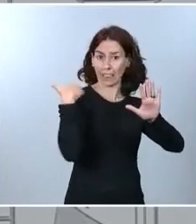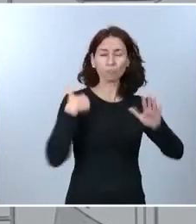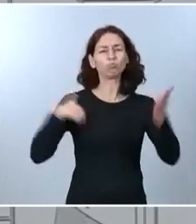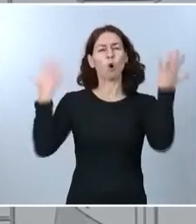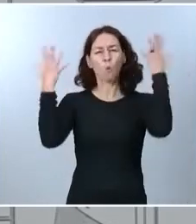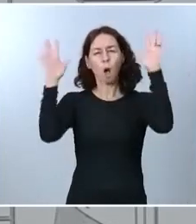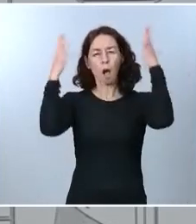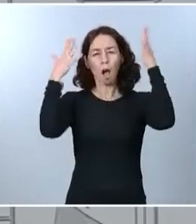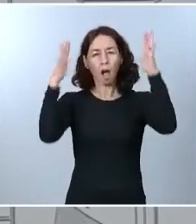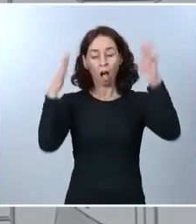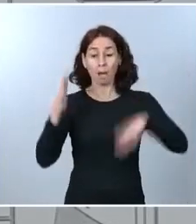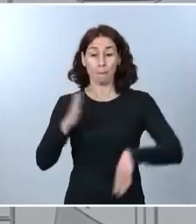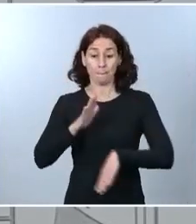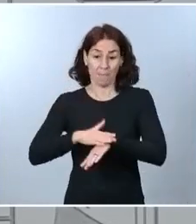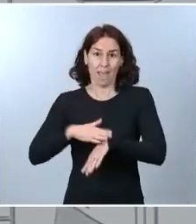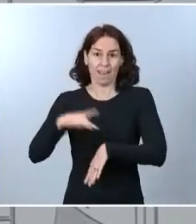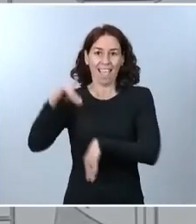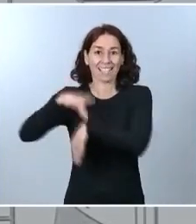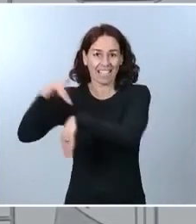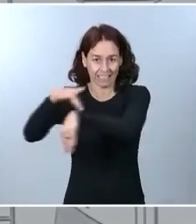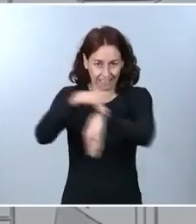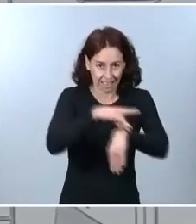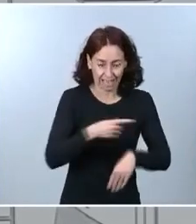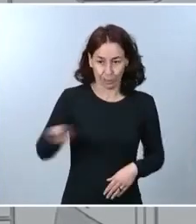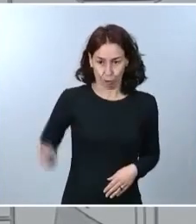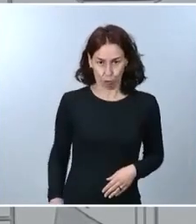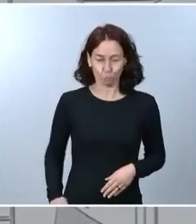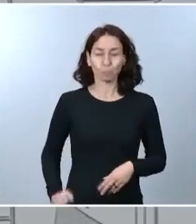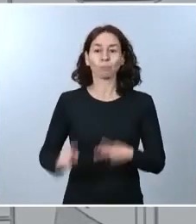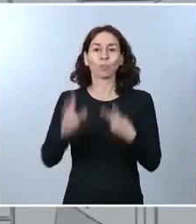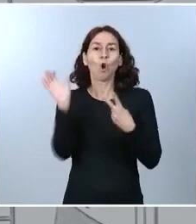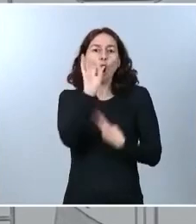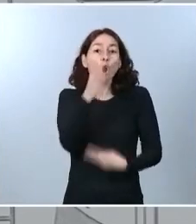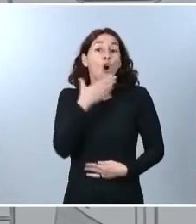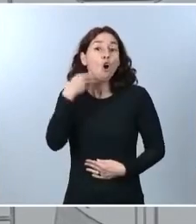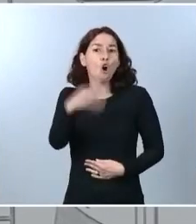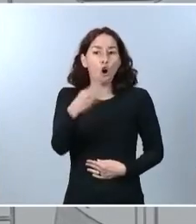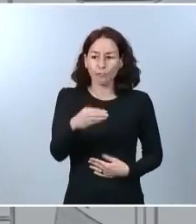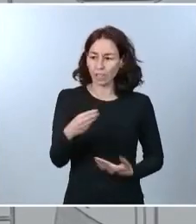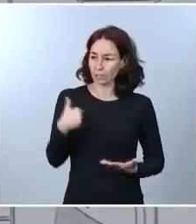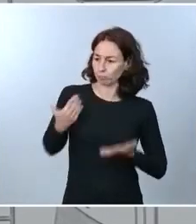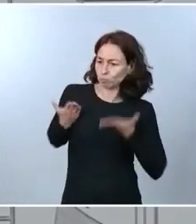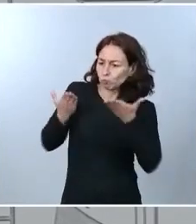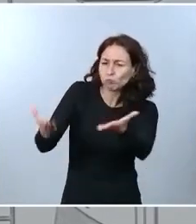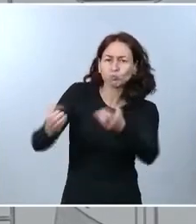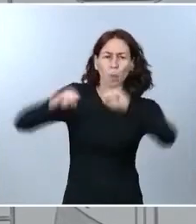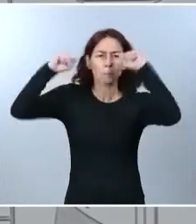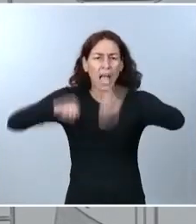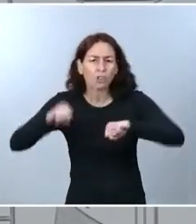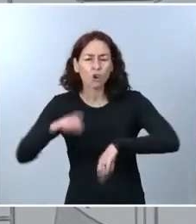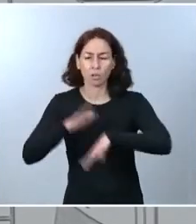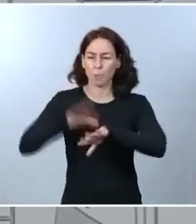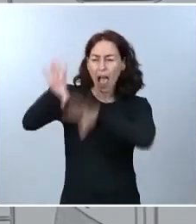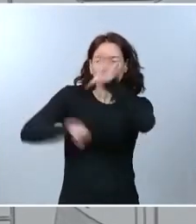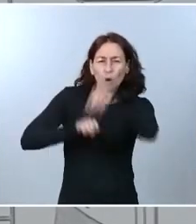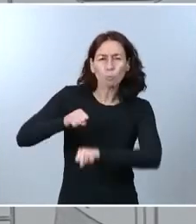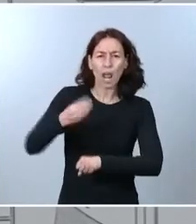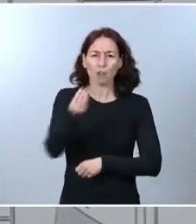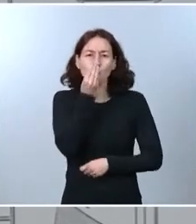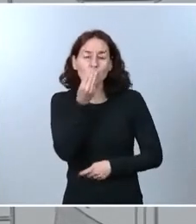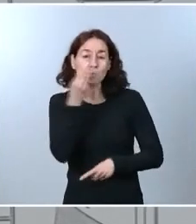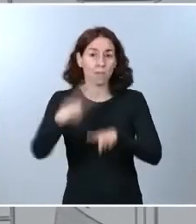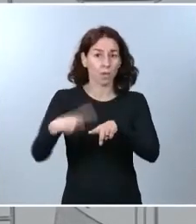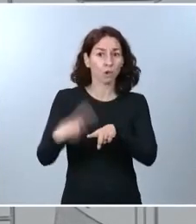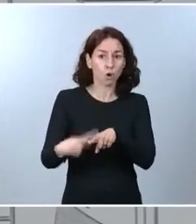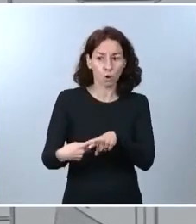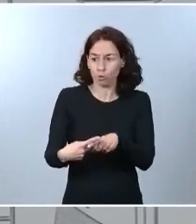ayudaban a personas mayores a comprar comida, cualquier necesidad en la tienda de al lado